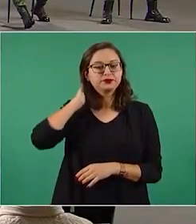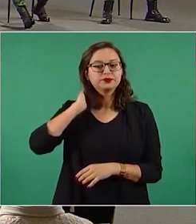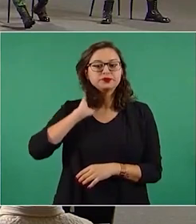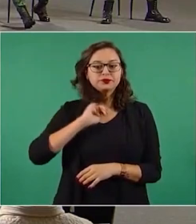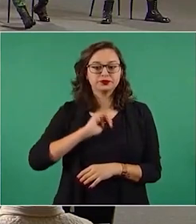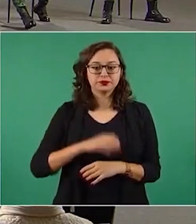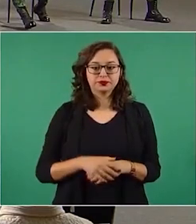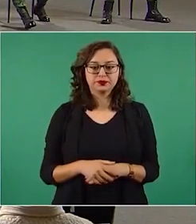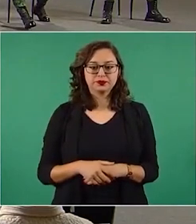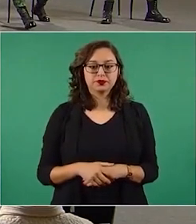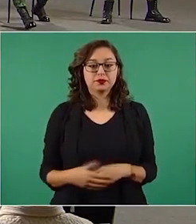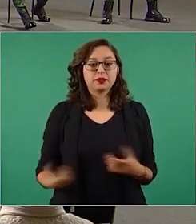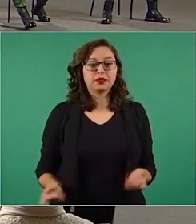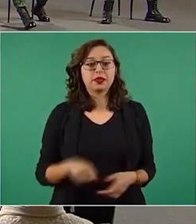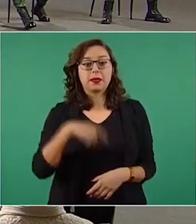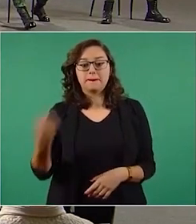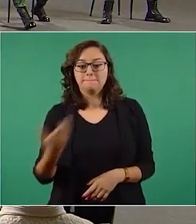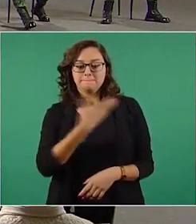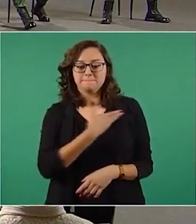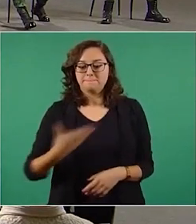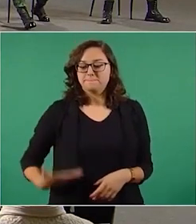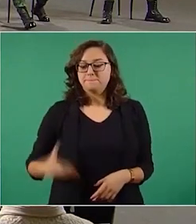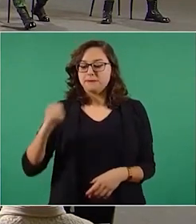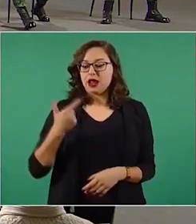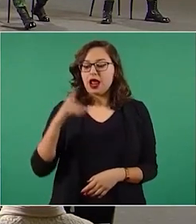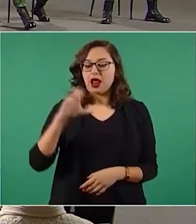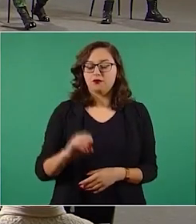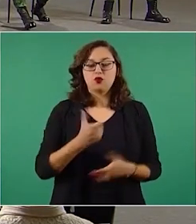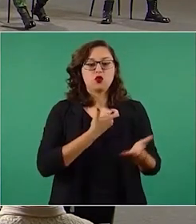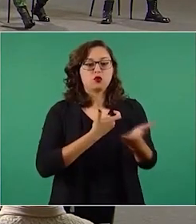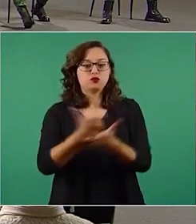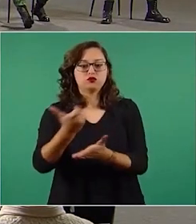Mientras el presidente López Obrador tendrá un sueldo bruto,